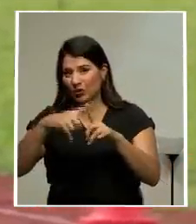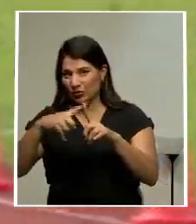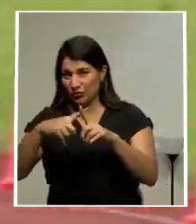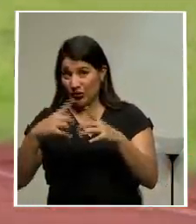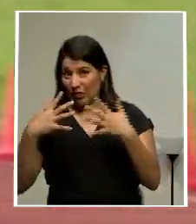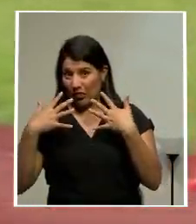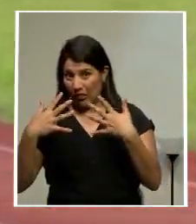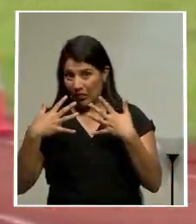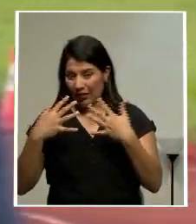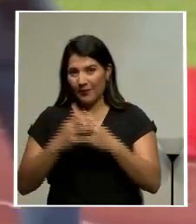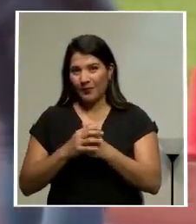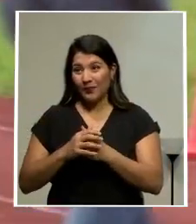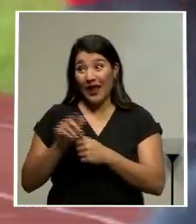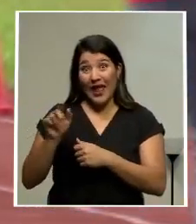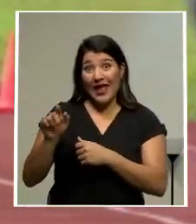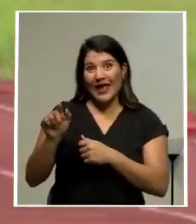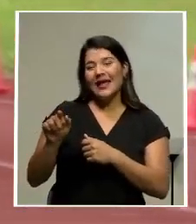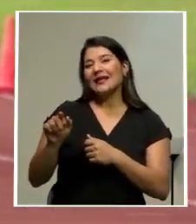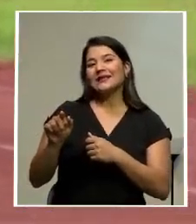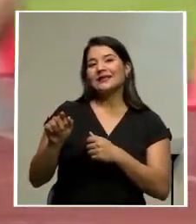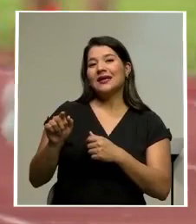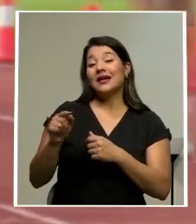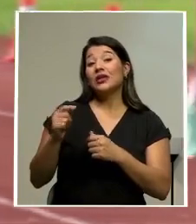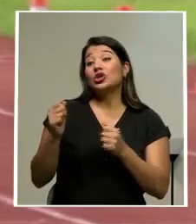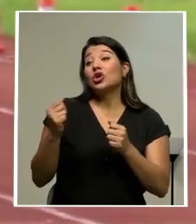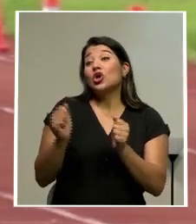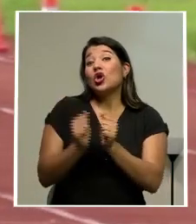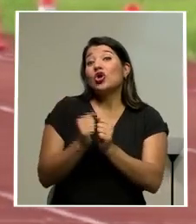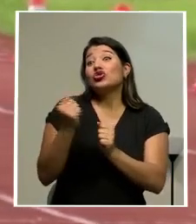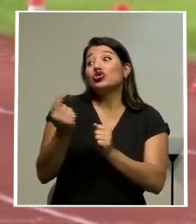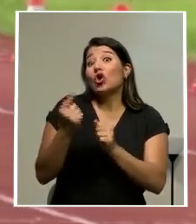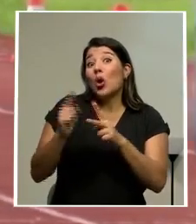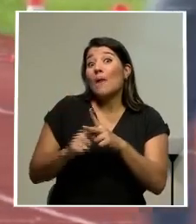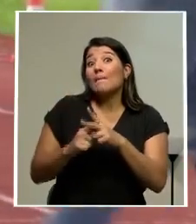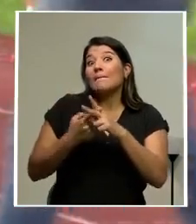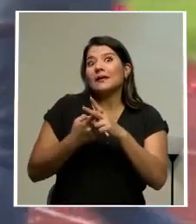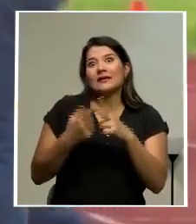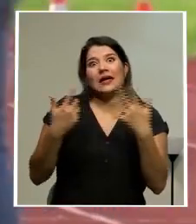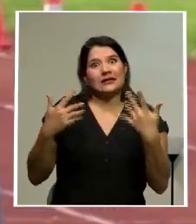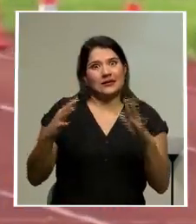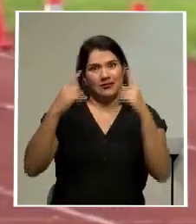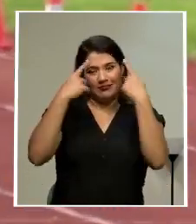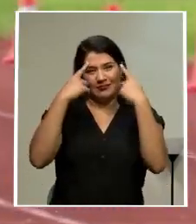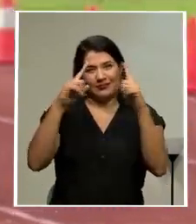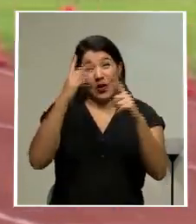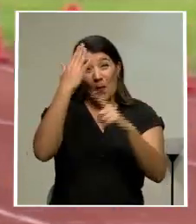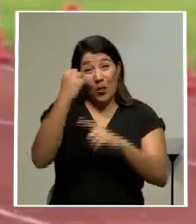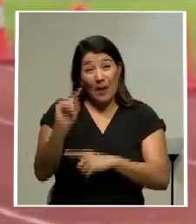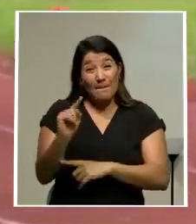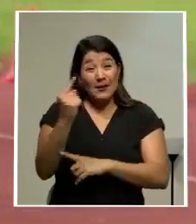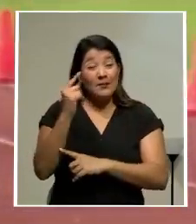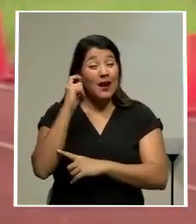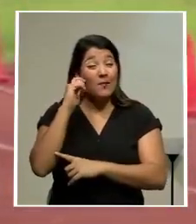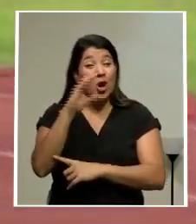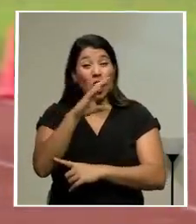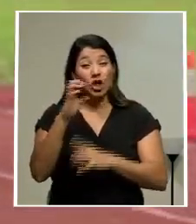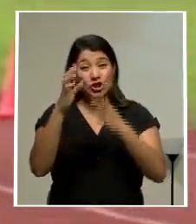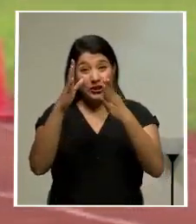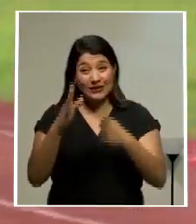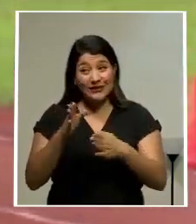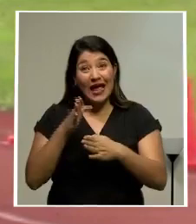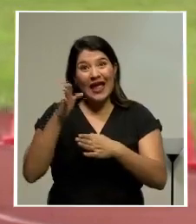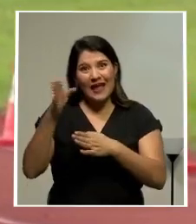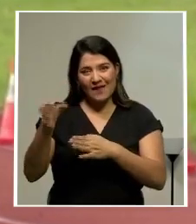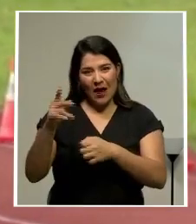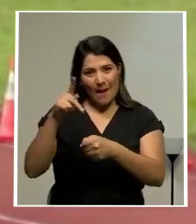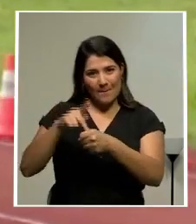La menor de las Vargas hará historia con solo empezar la competencia, ya que es la primera mujer costalvicense en la historia en participar en la